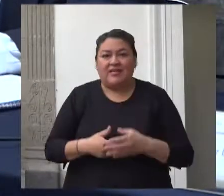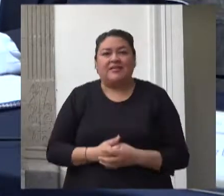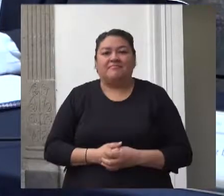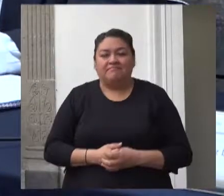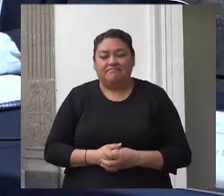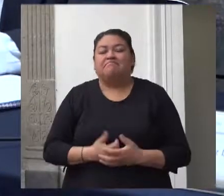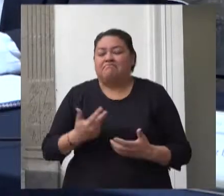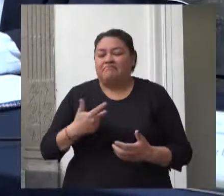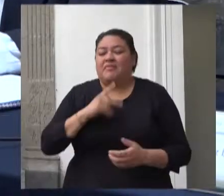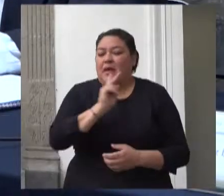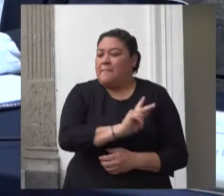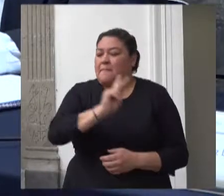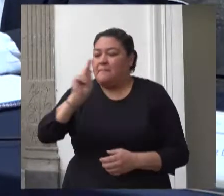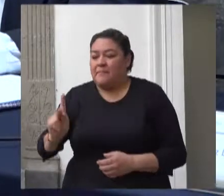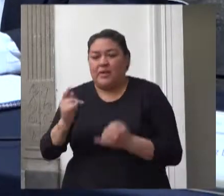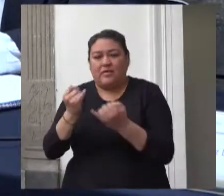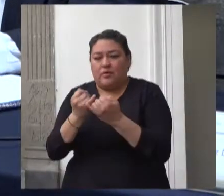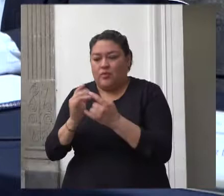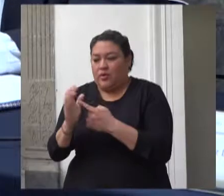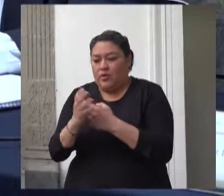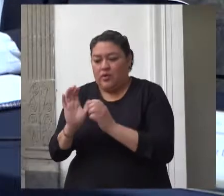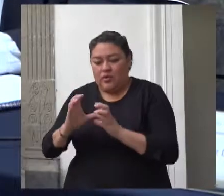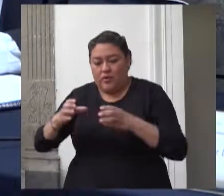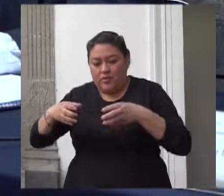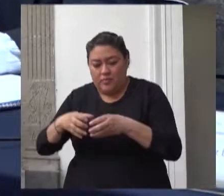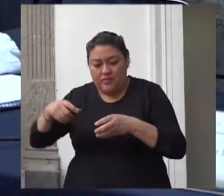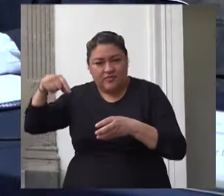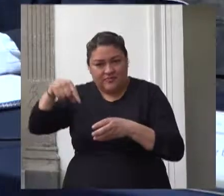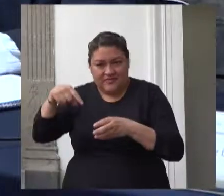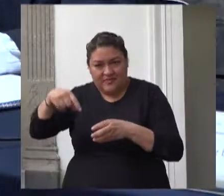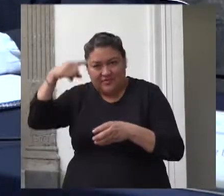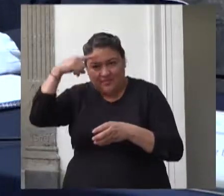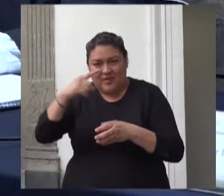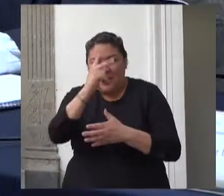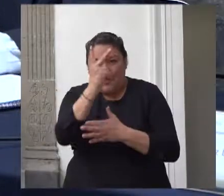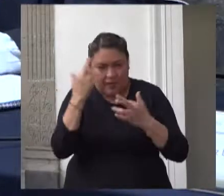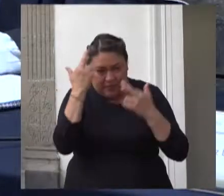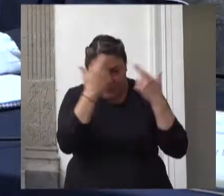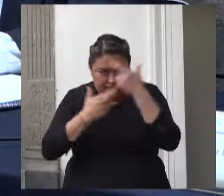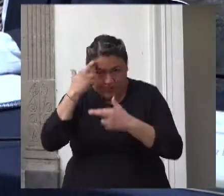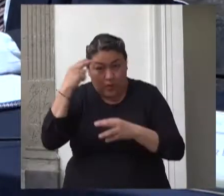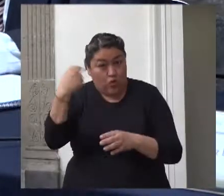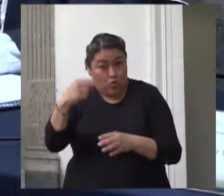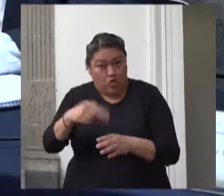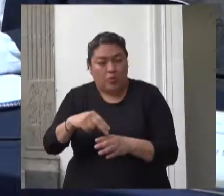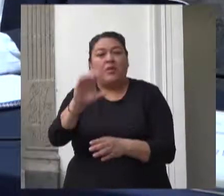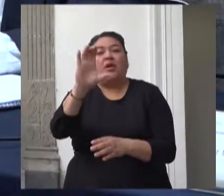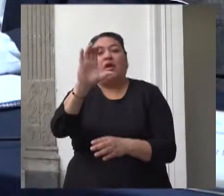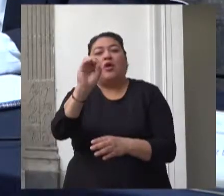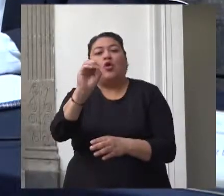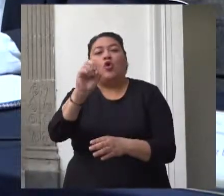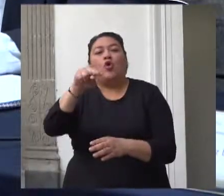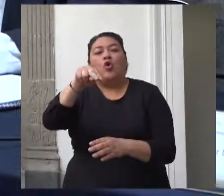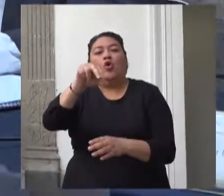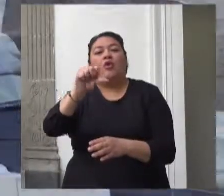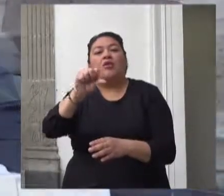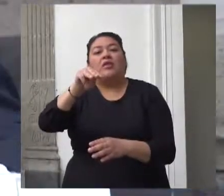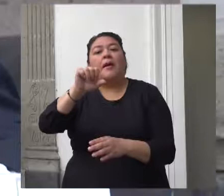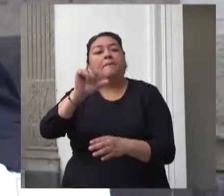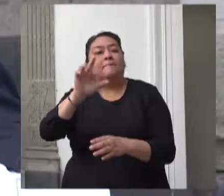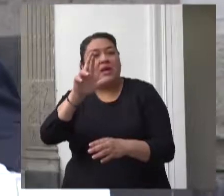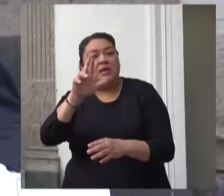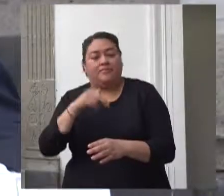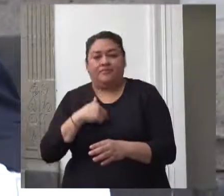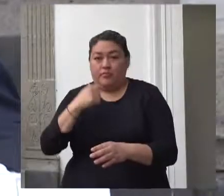ocurrió con la Comisión Nacional de Mejora Regulatoria en adelante con AMER ya que el primero de febrero